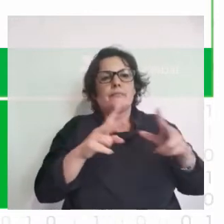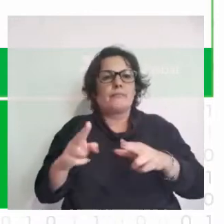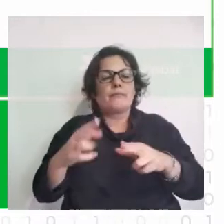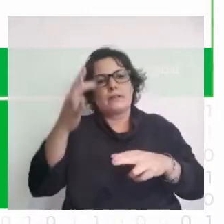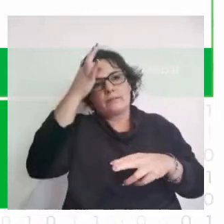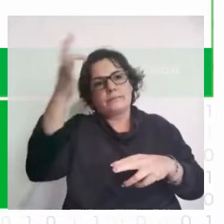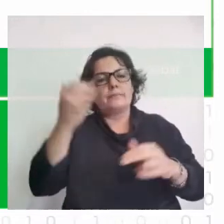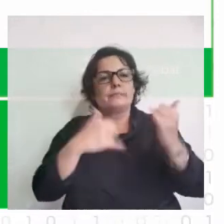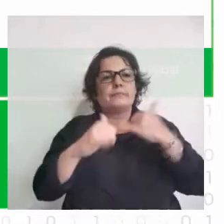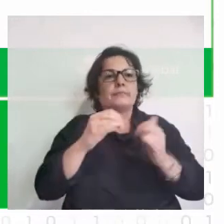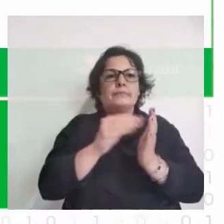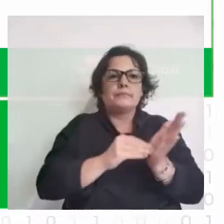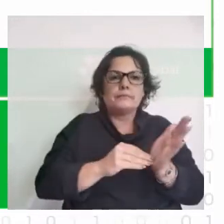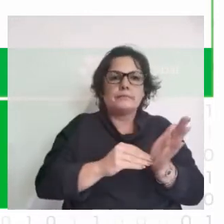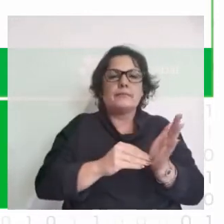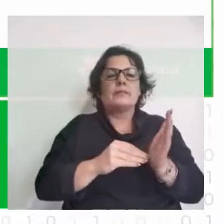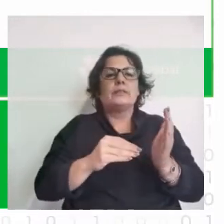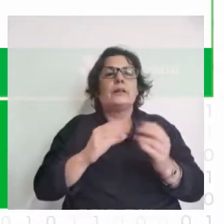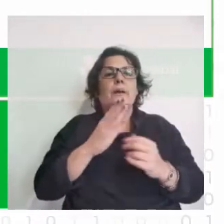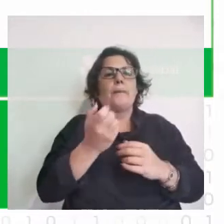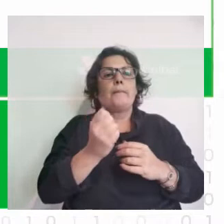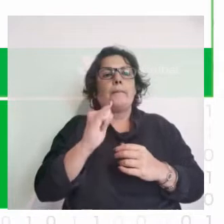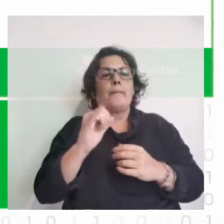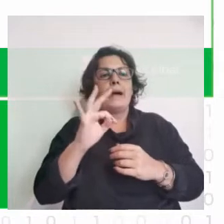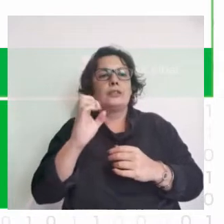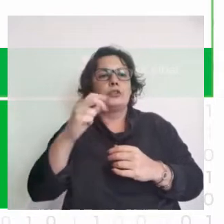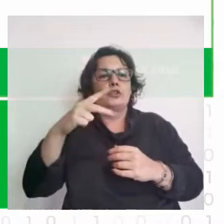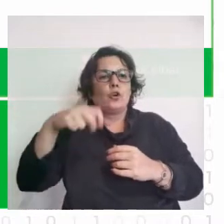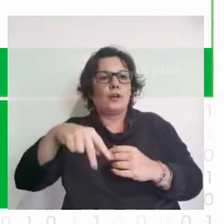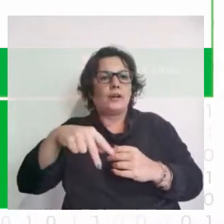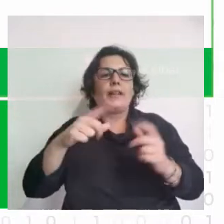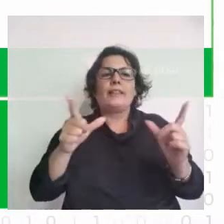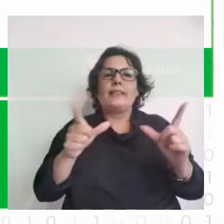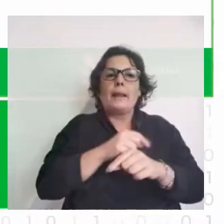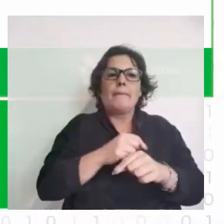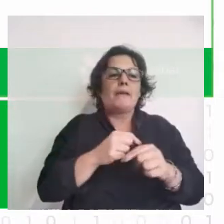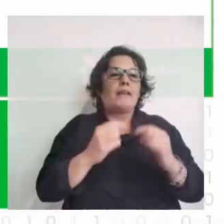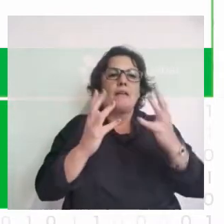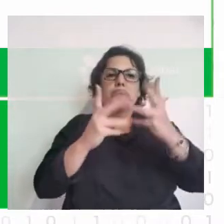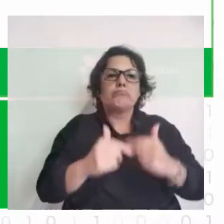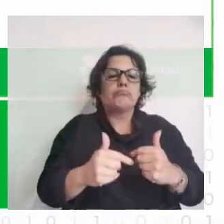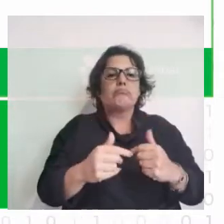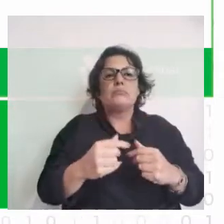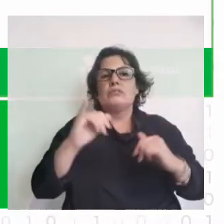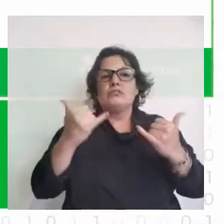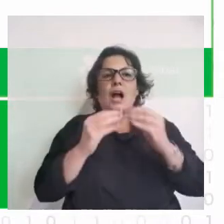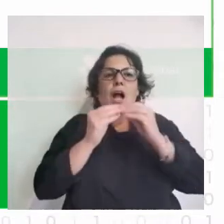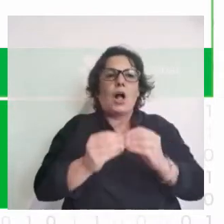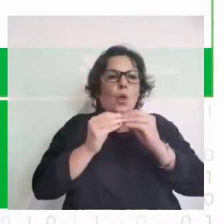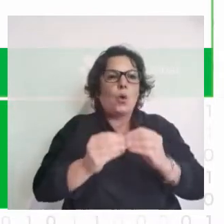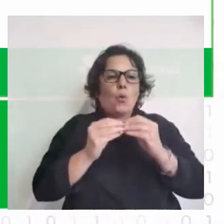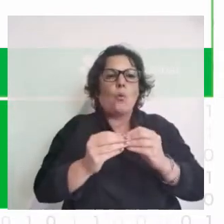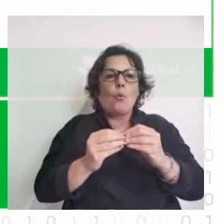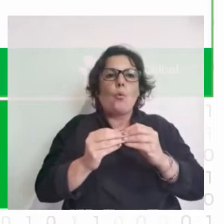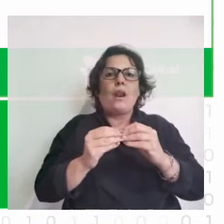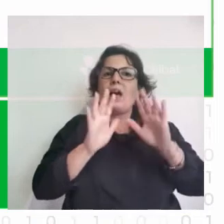utilizando la herramienta de Python, es justamente que termina siendo automatizable, o sea, una vez que se calcula cierto indicador, nos